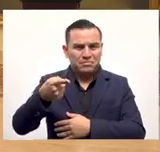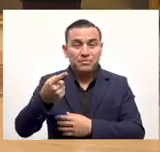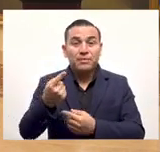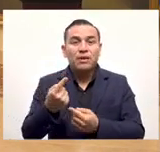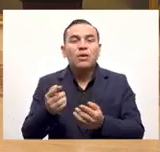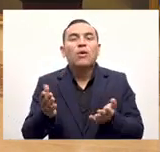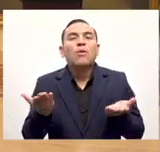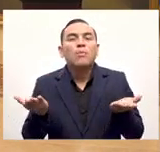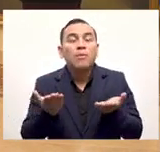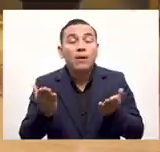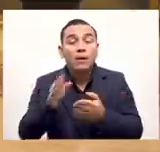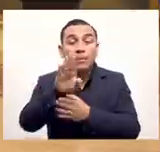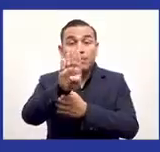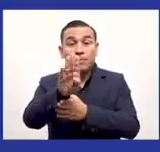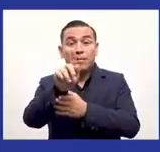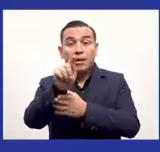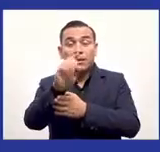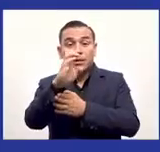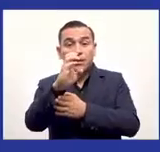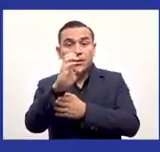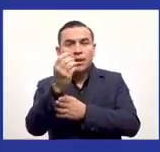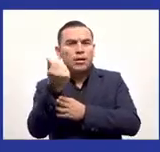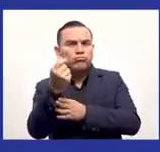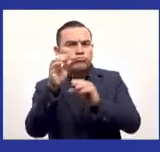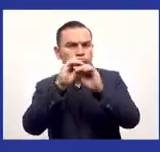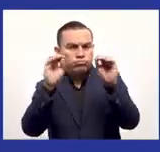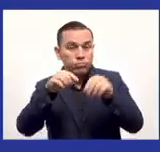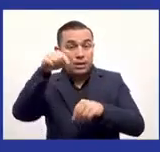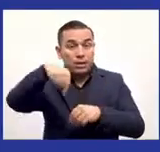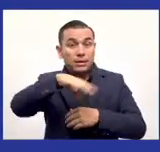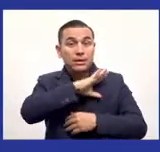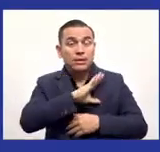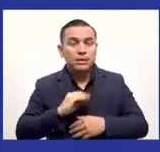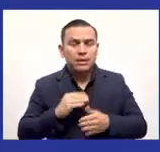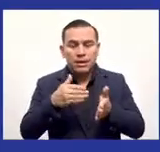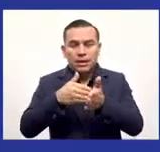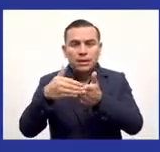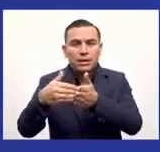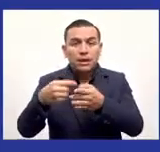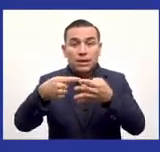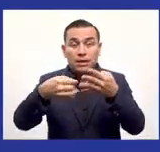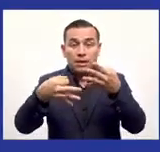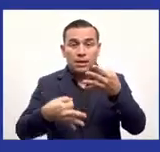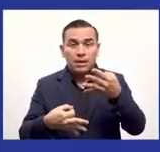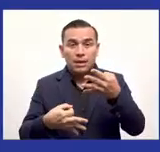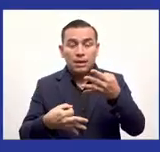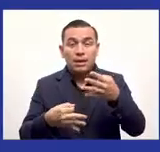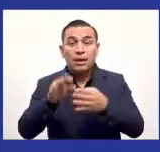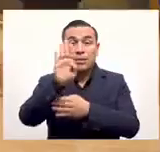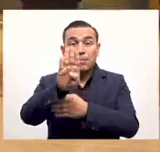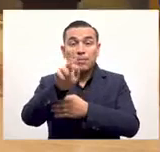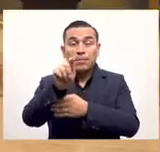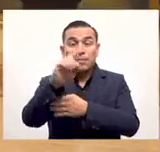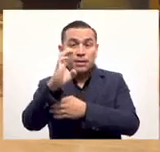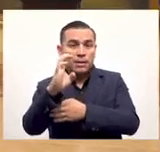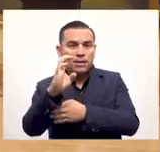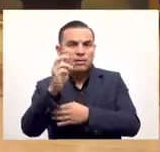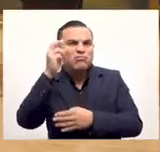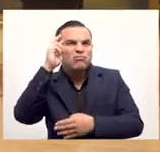¿Cómo funcionará el Bitcoin en El Salvador? Pues bien, empecemos por la ley. La ley que fue aprobada, la ley Bitcoin.